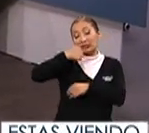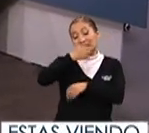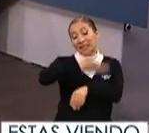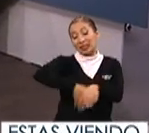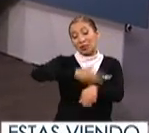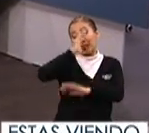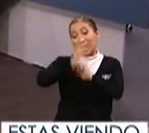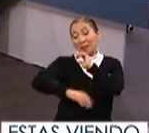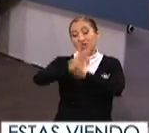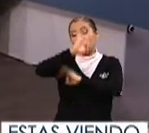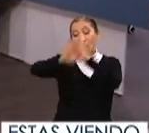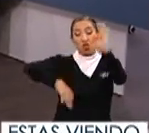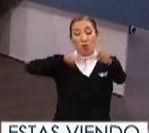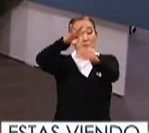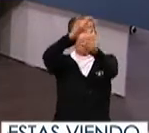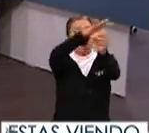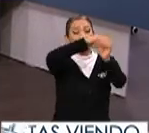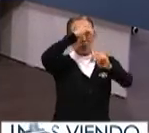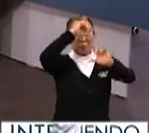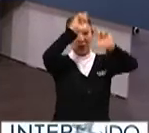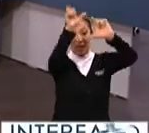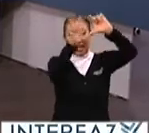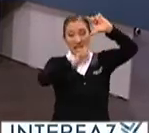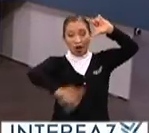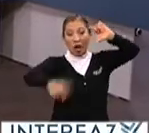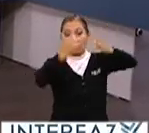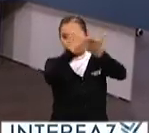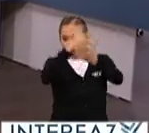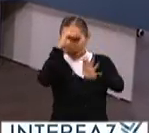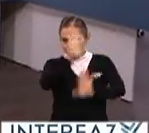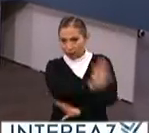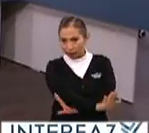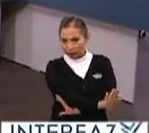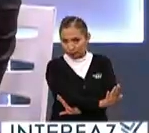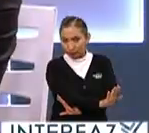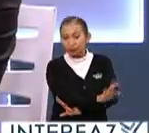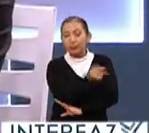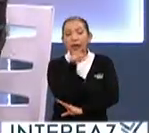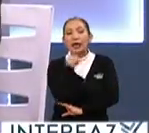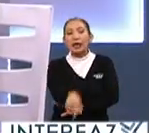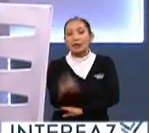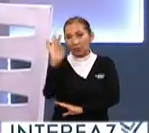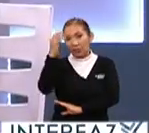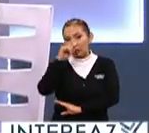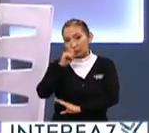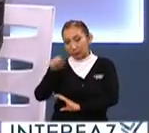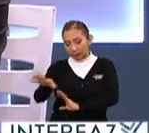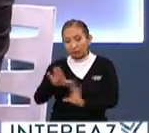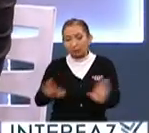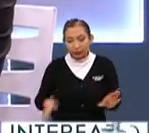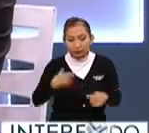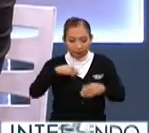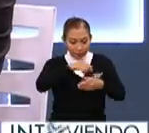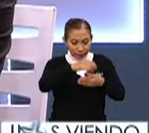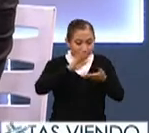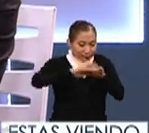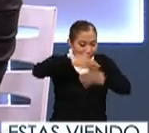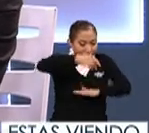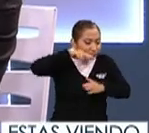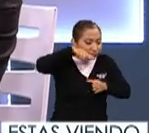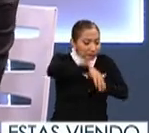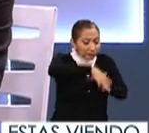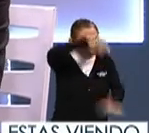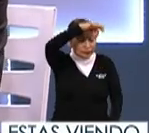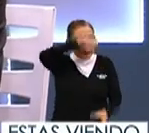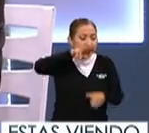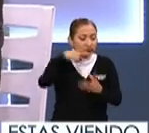cuando cierren todas las casillas a nivel territorio nacional... Para la elección en la Ciudad de México. En la Ciudad de México, exactamente, y federal, desde luego también, se van a abrir estos sobres votos,